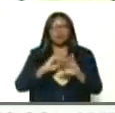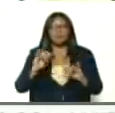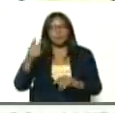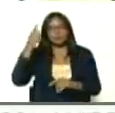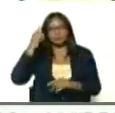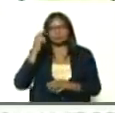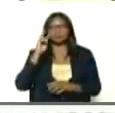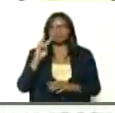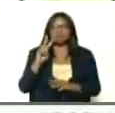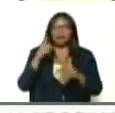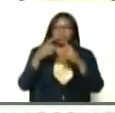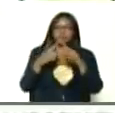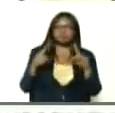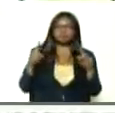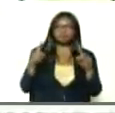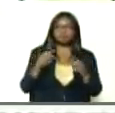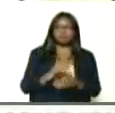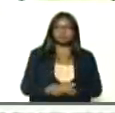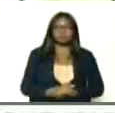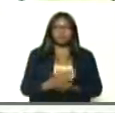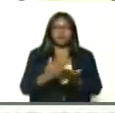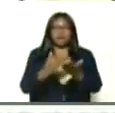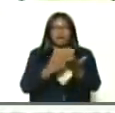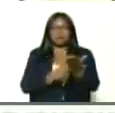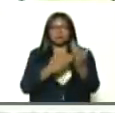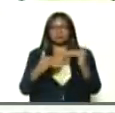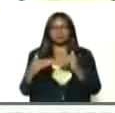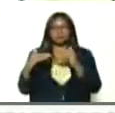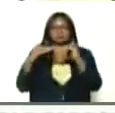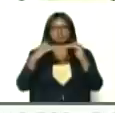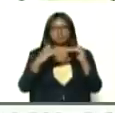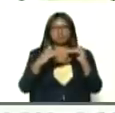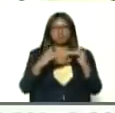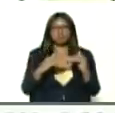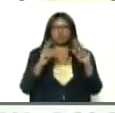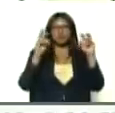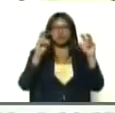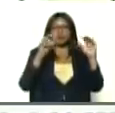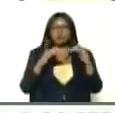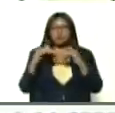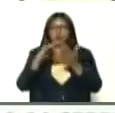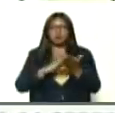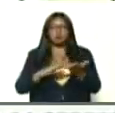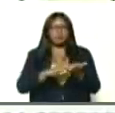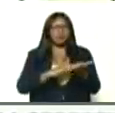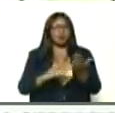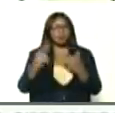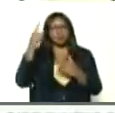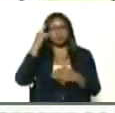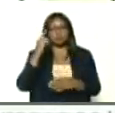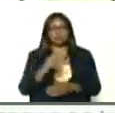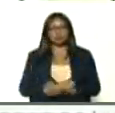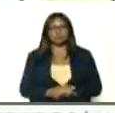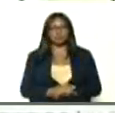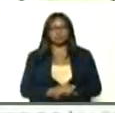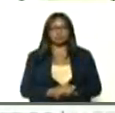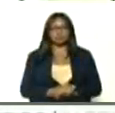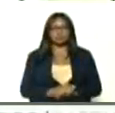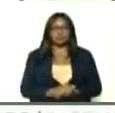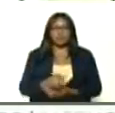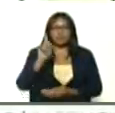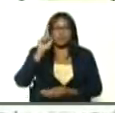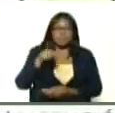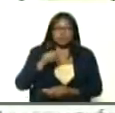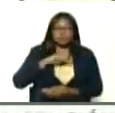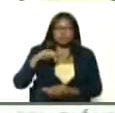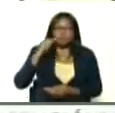diferencia, antes estábamos parejos, casos nuevos, y casos recuperados, por día, inclusive, en los